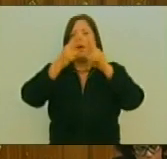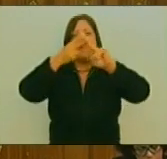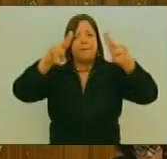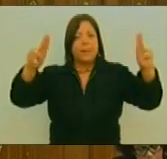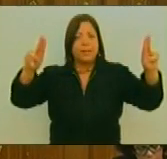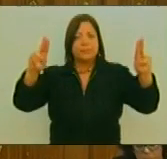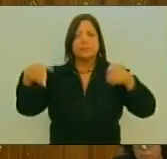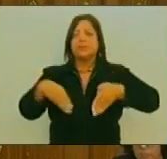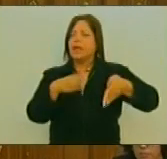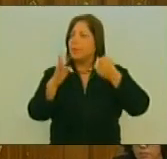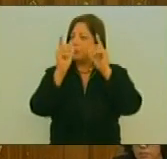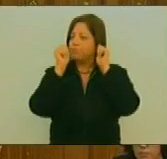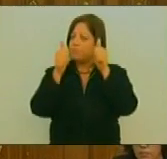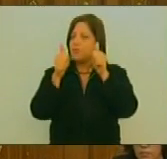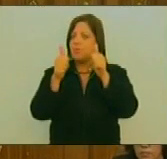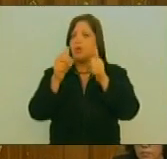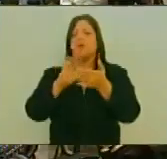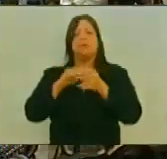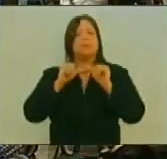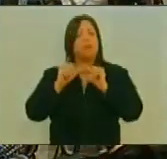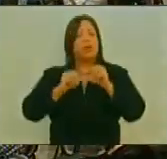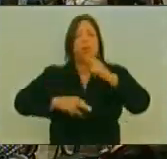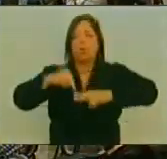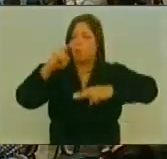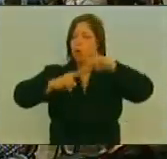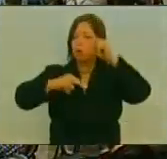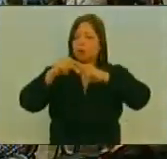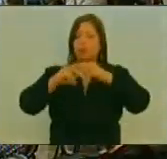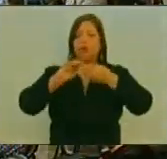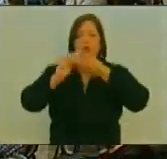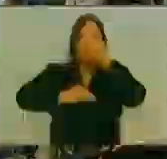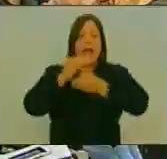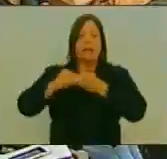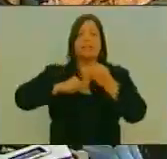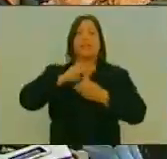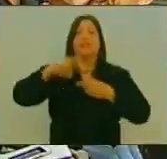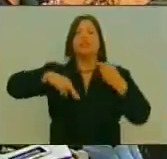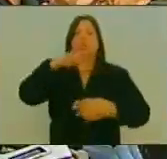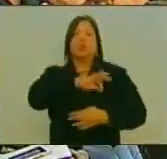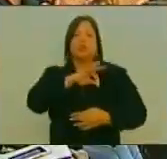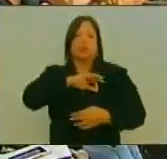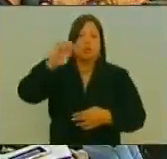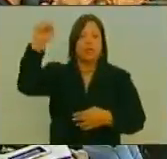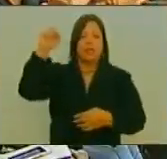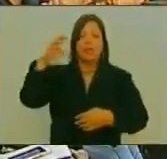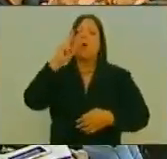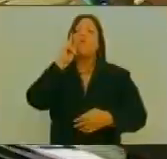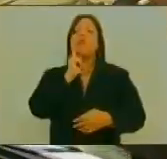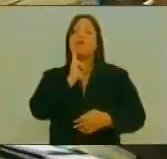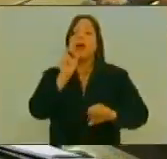Camino De La Paz Para Seguir Construyendo Socialismo Bolivariano Para